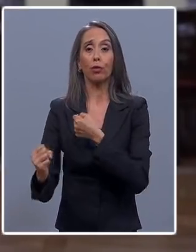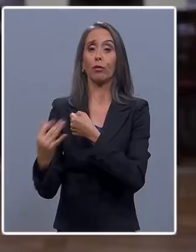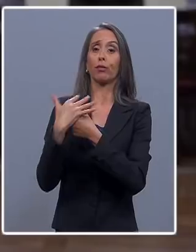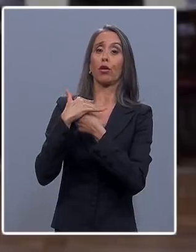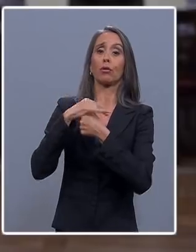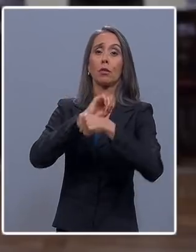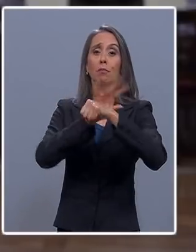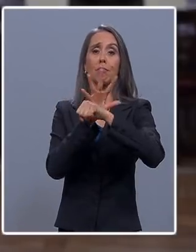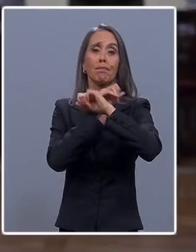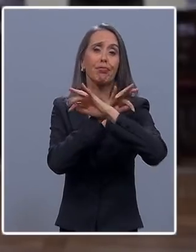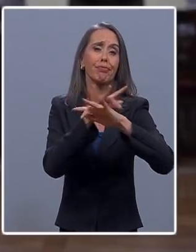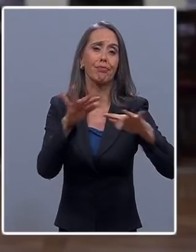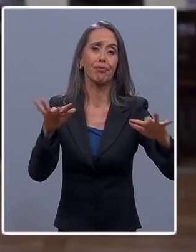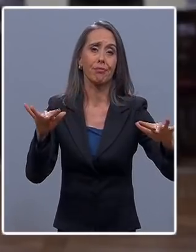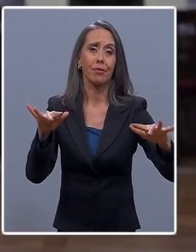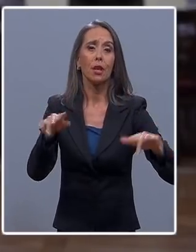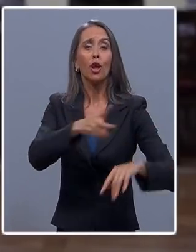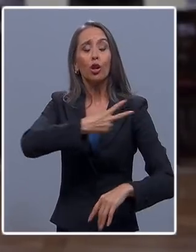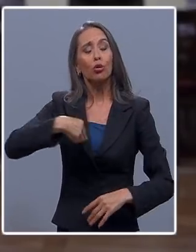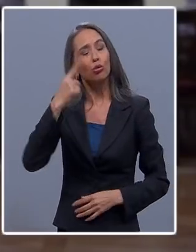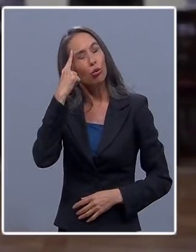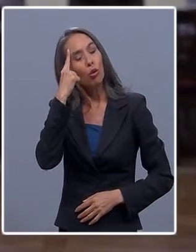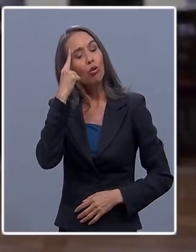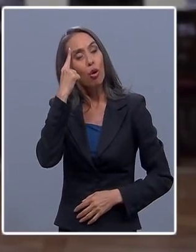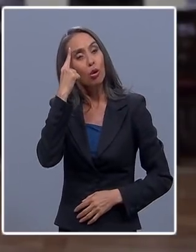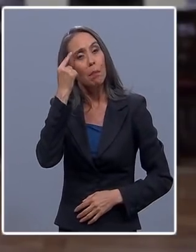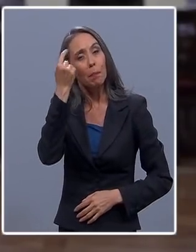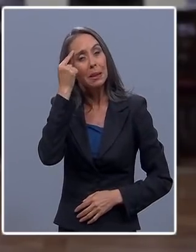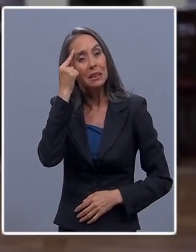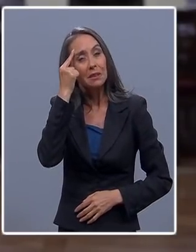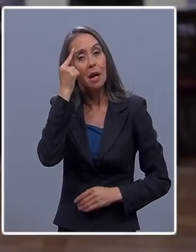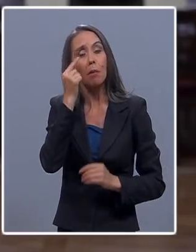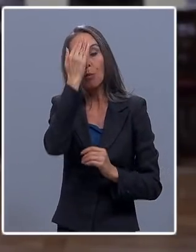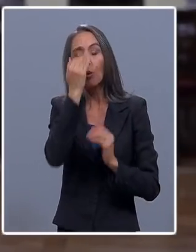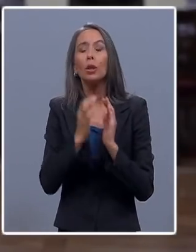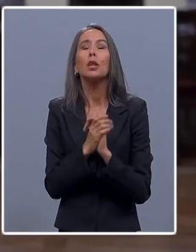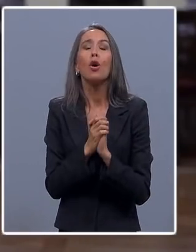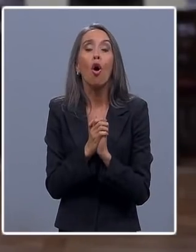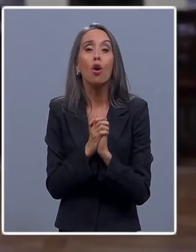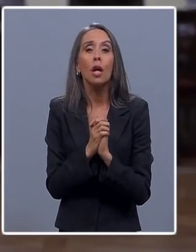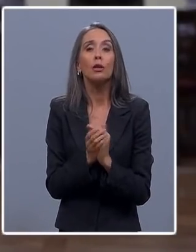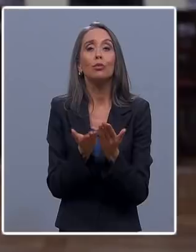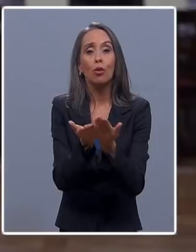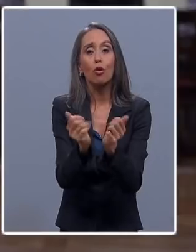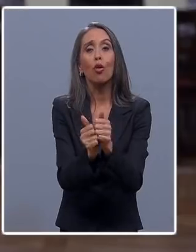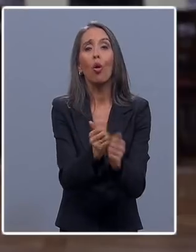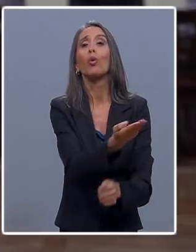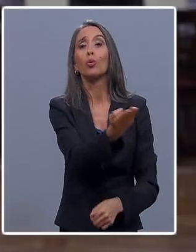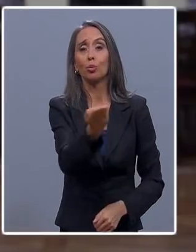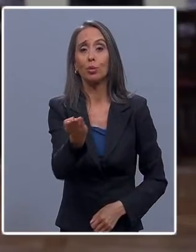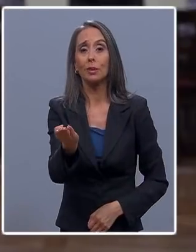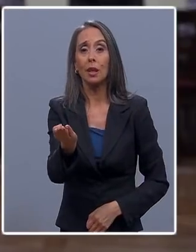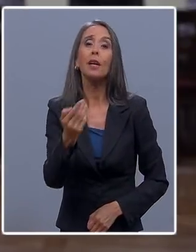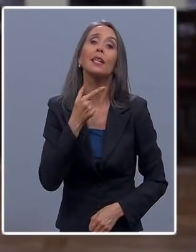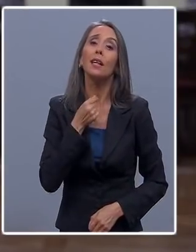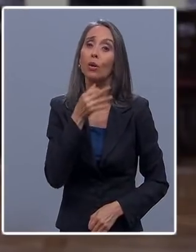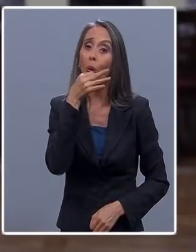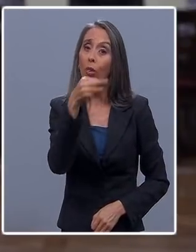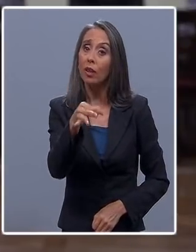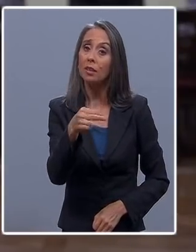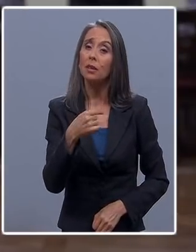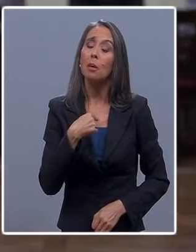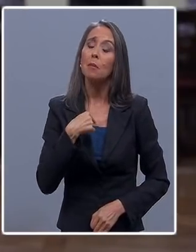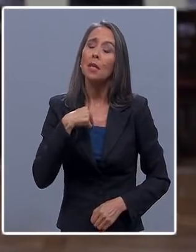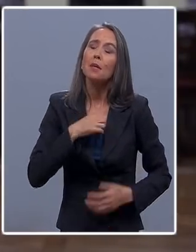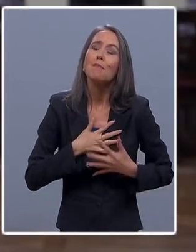de esta pandemia nuestros pensamientos y nuestras oraciones están con ustedes quiero expresar también mi